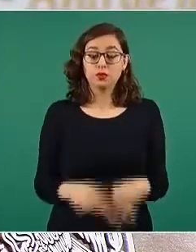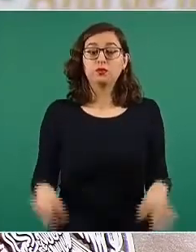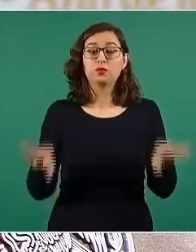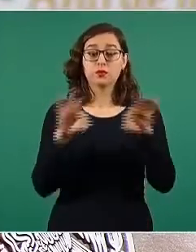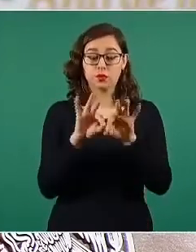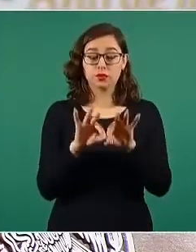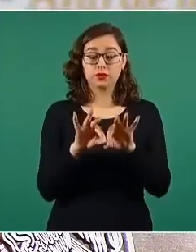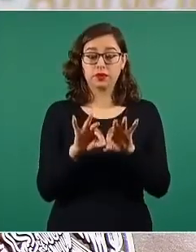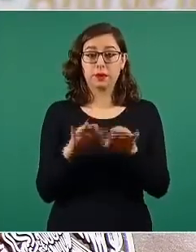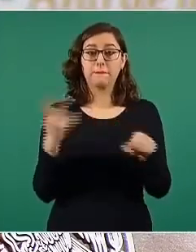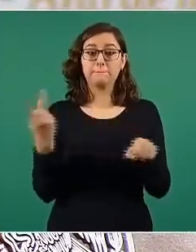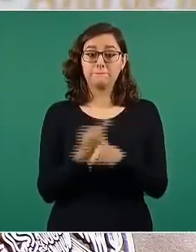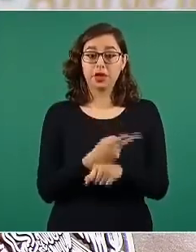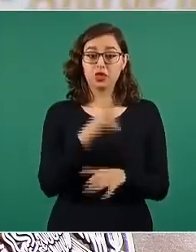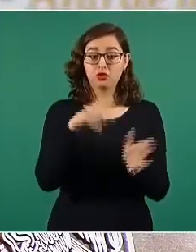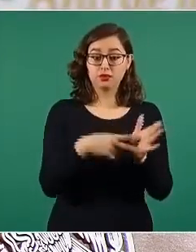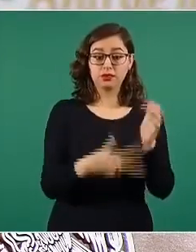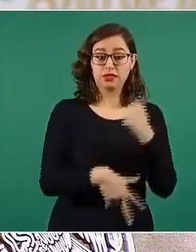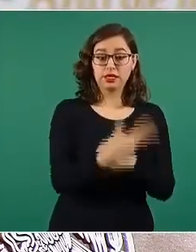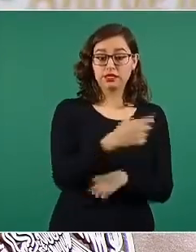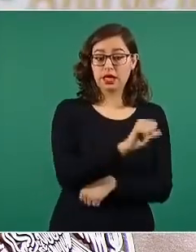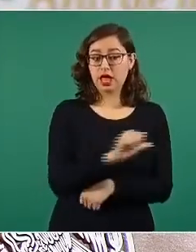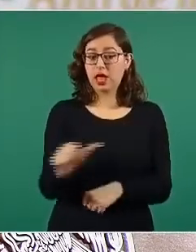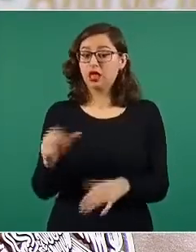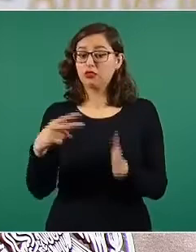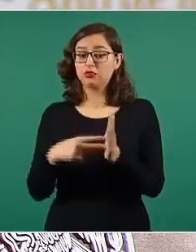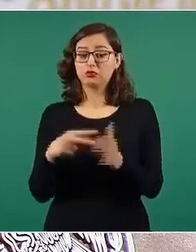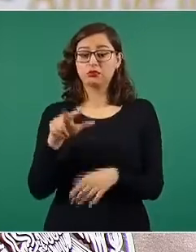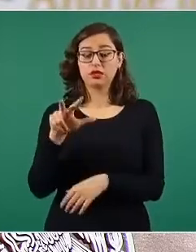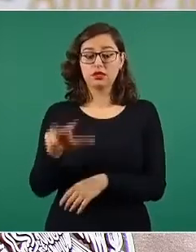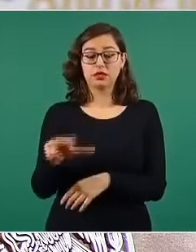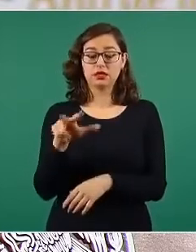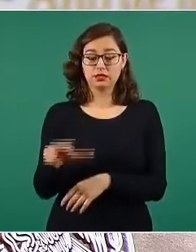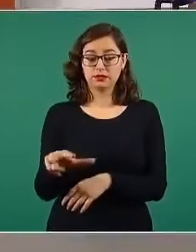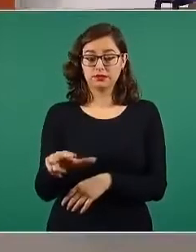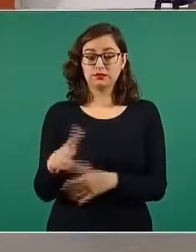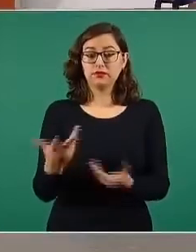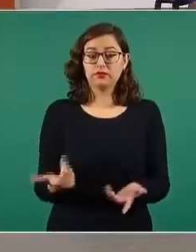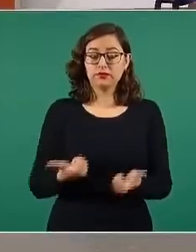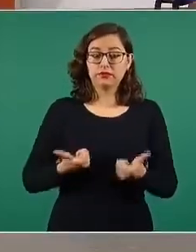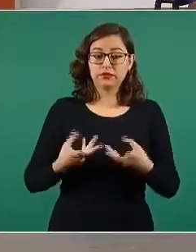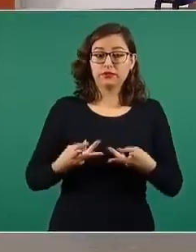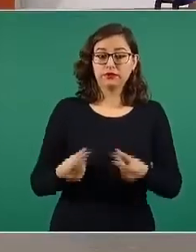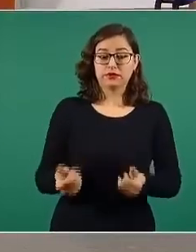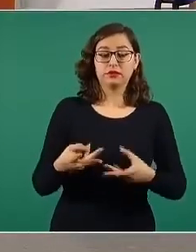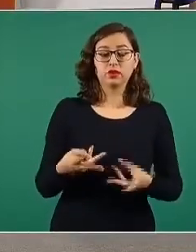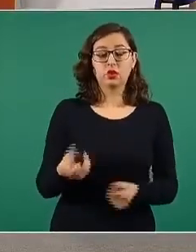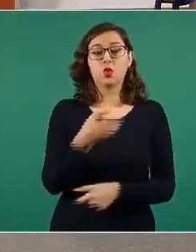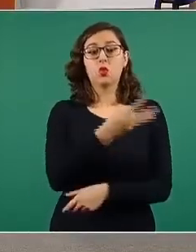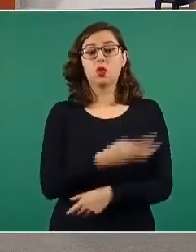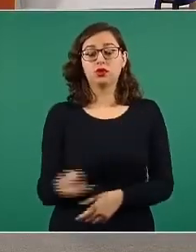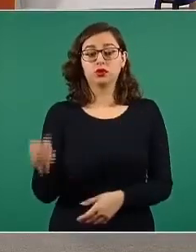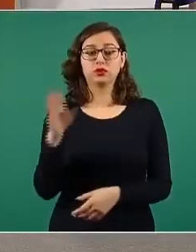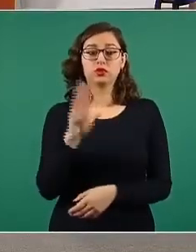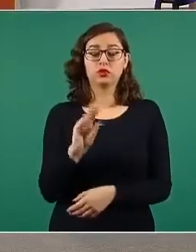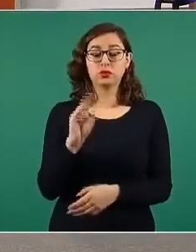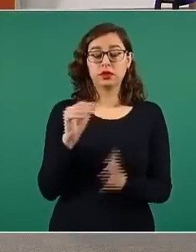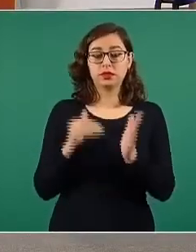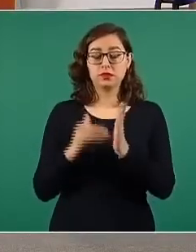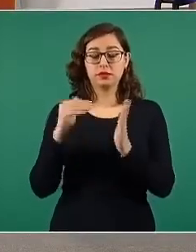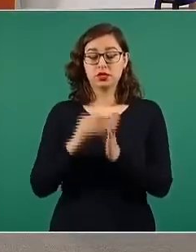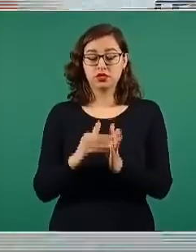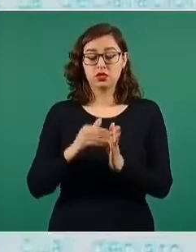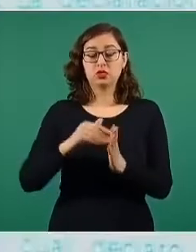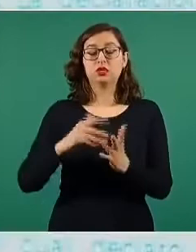que desde 2013 a 2018 esta empresa declaró ingresos por 490 millones de pesos y